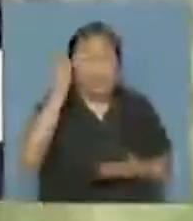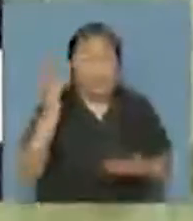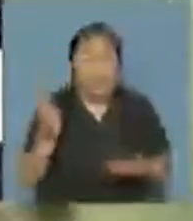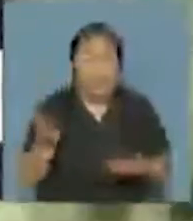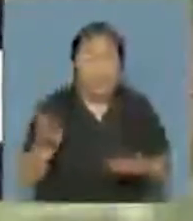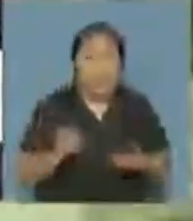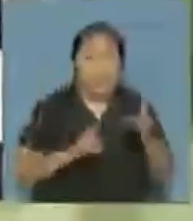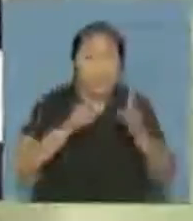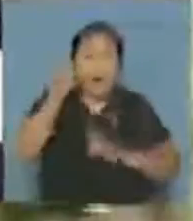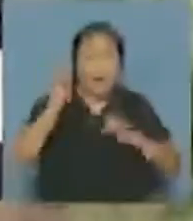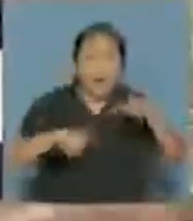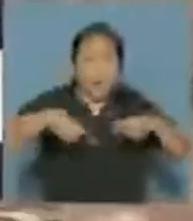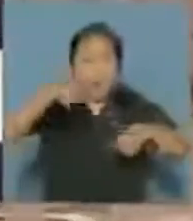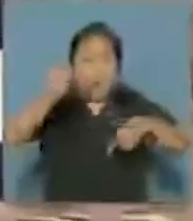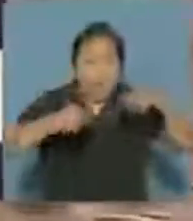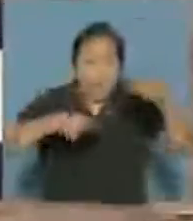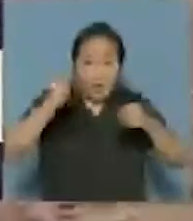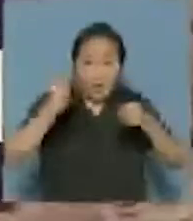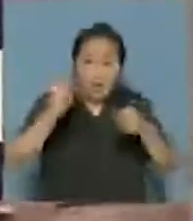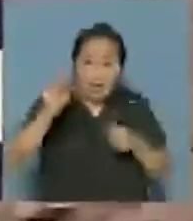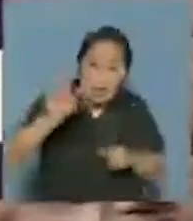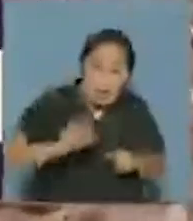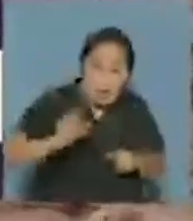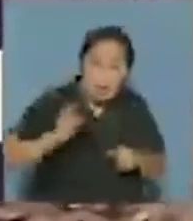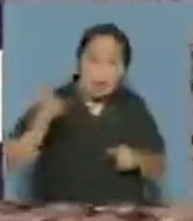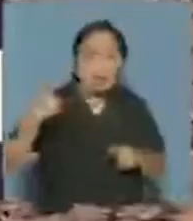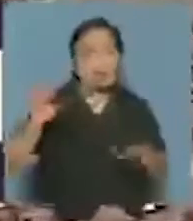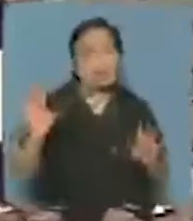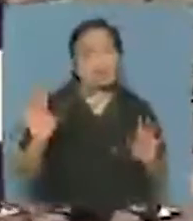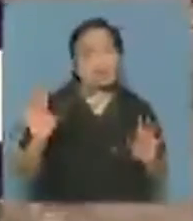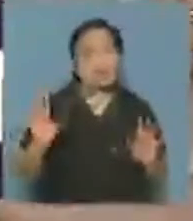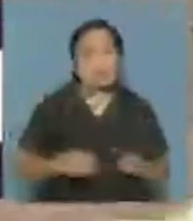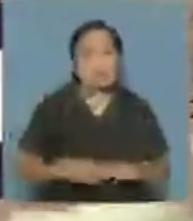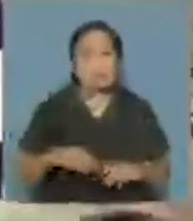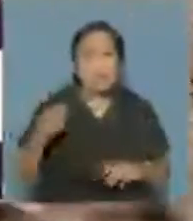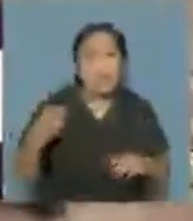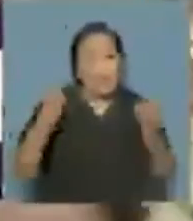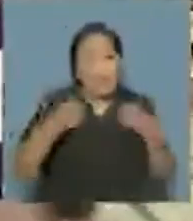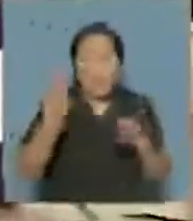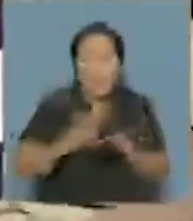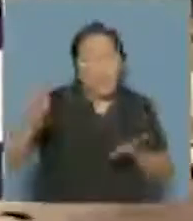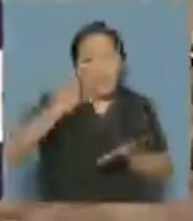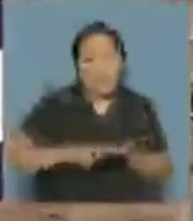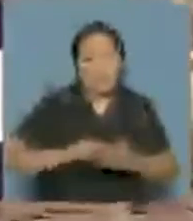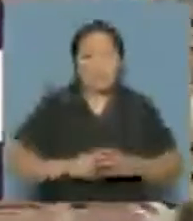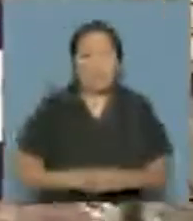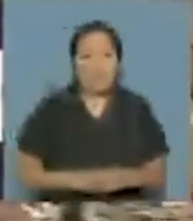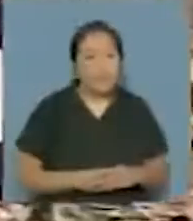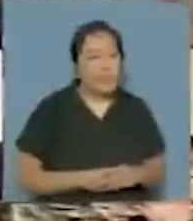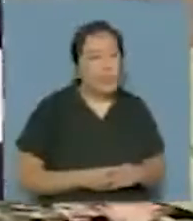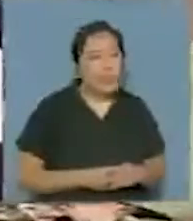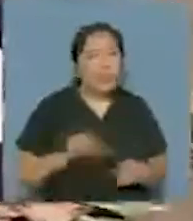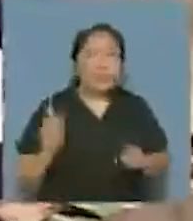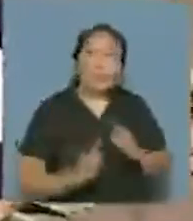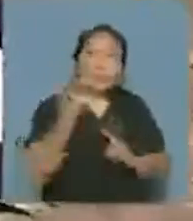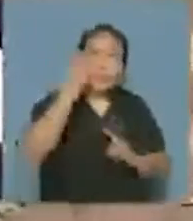algunas plantaciones están todavía chiquitas, pero bueno, es todo un empezar de nuevo para ese productor. ¿No estaba funcionando